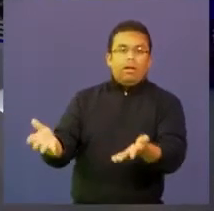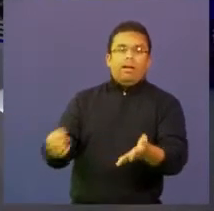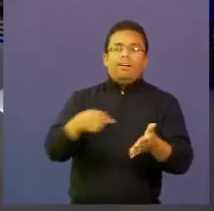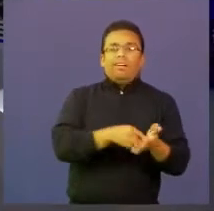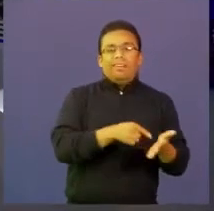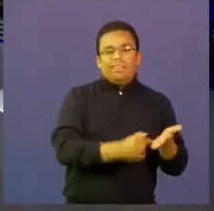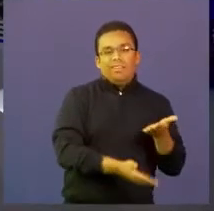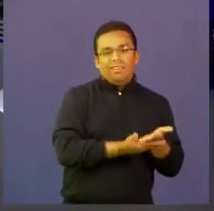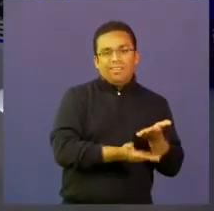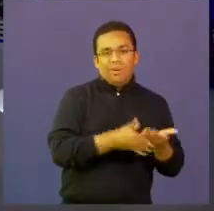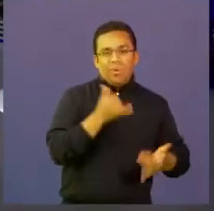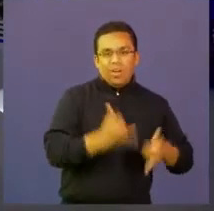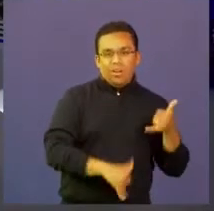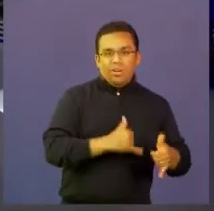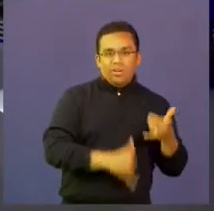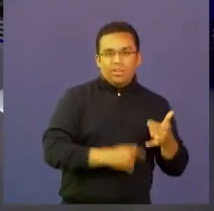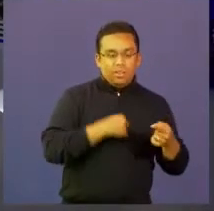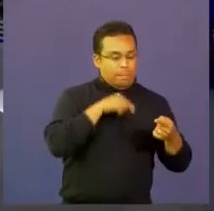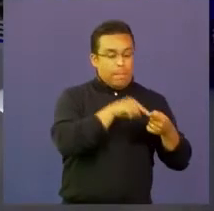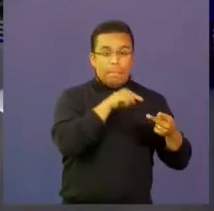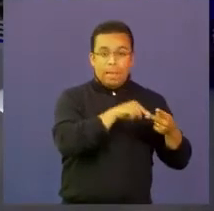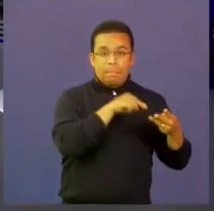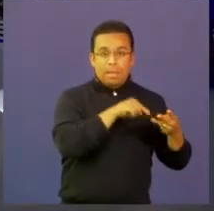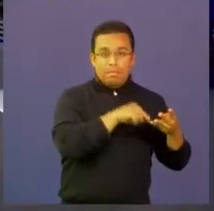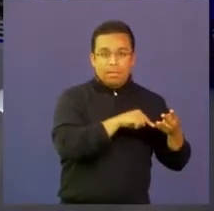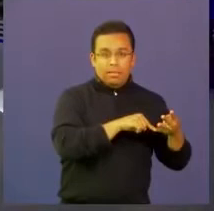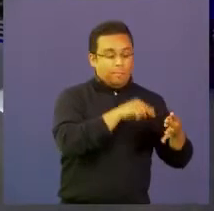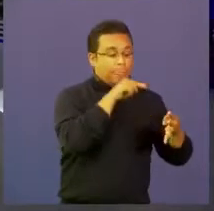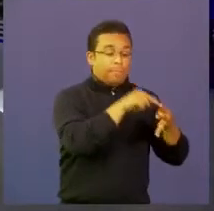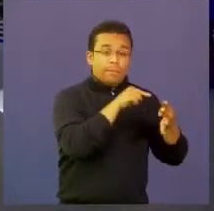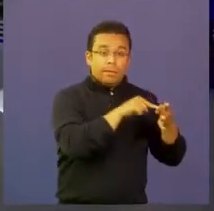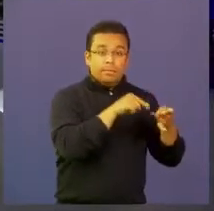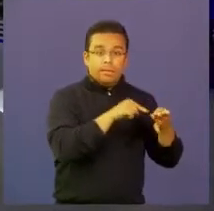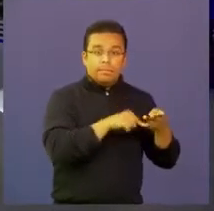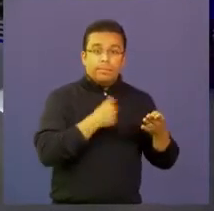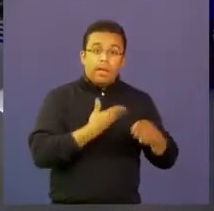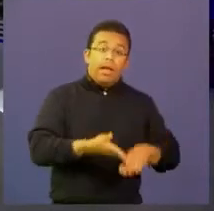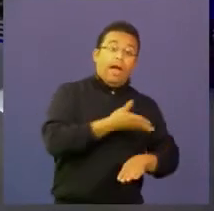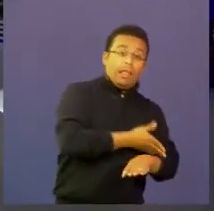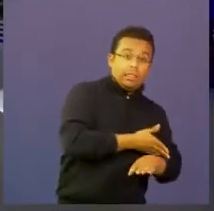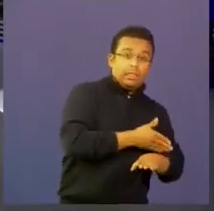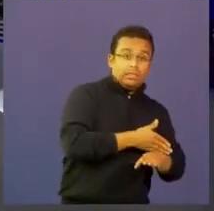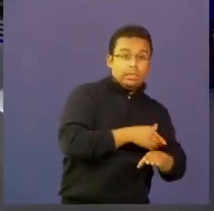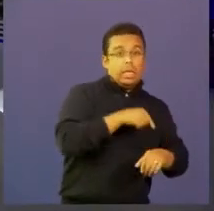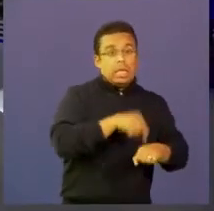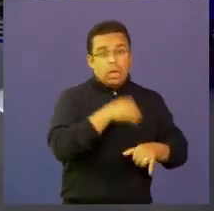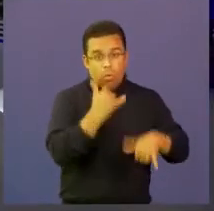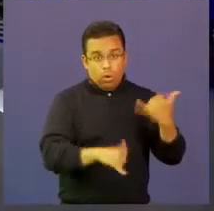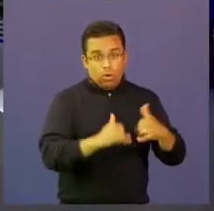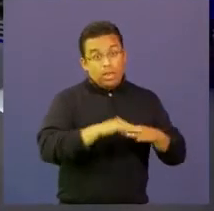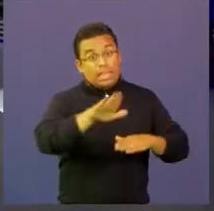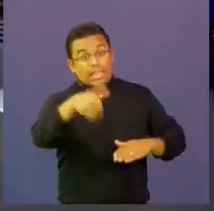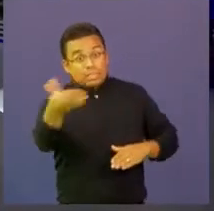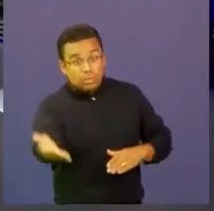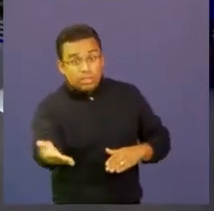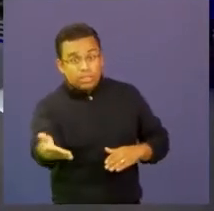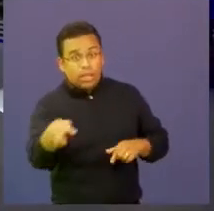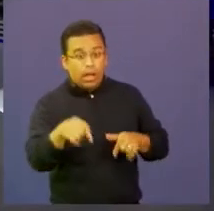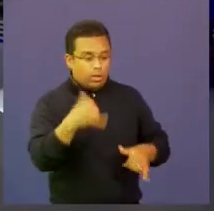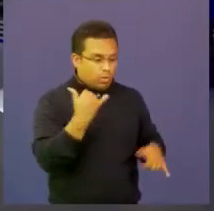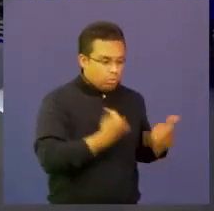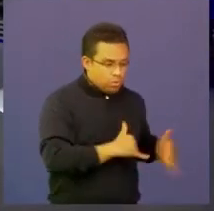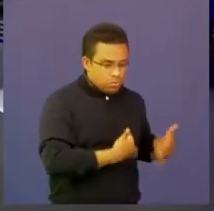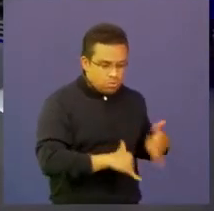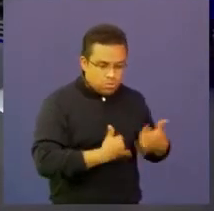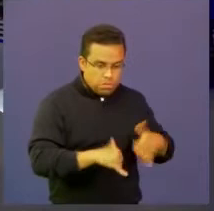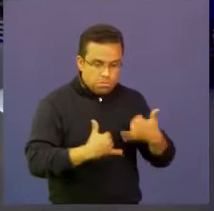juego está enfocado a brindar la oportunidad que los docentes antes, durante y después de jugar el videojuego puedan